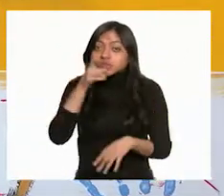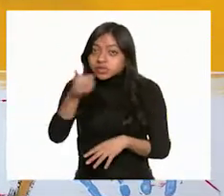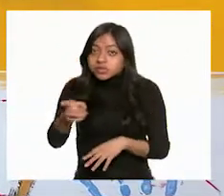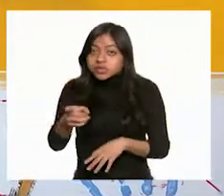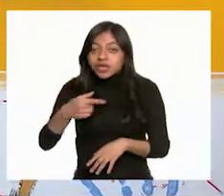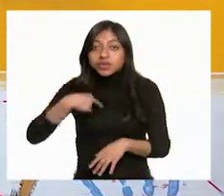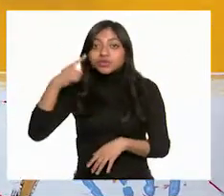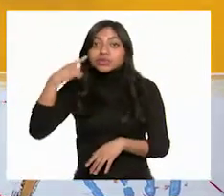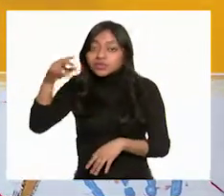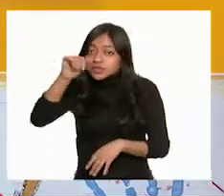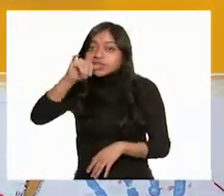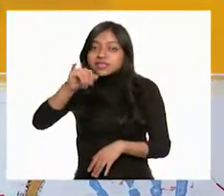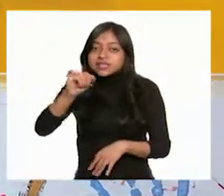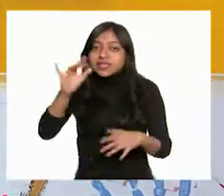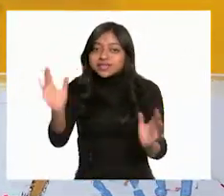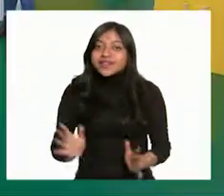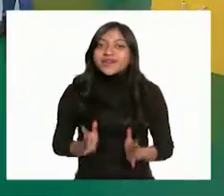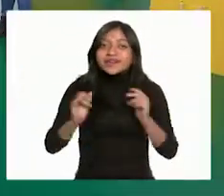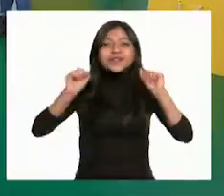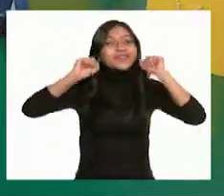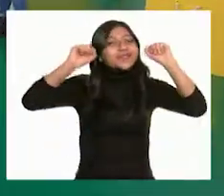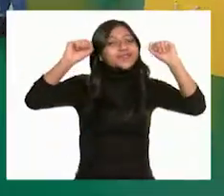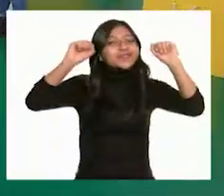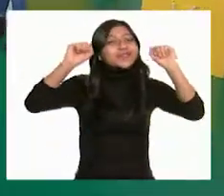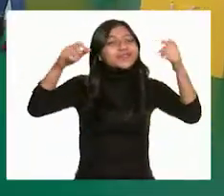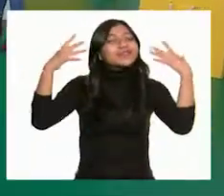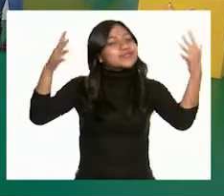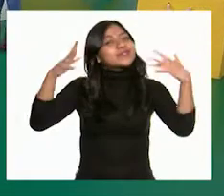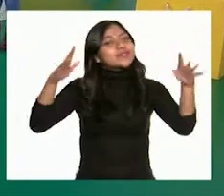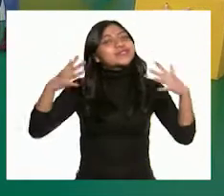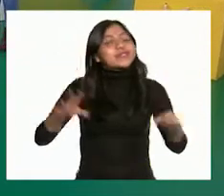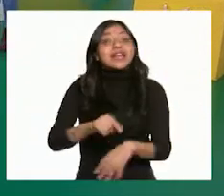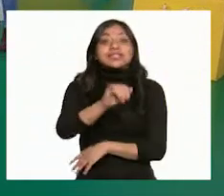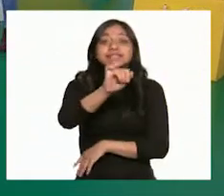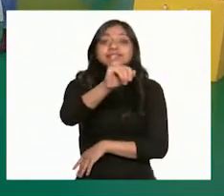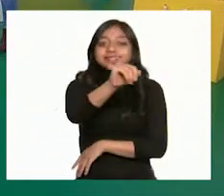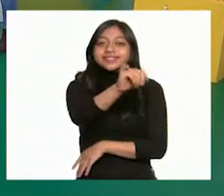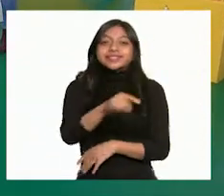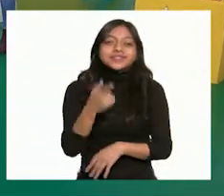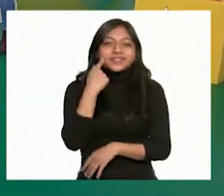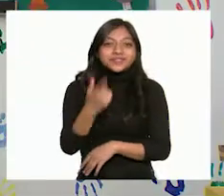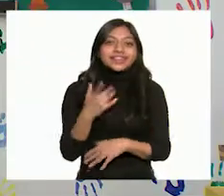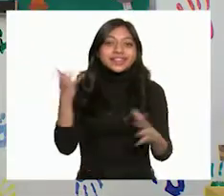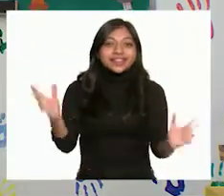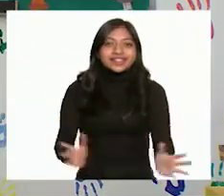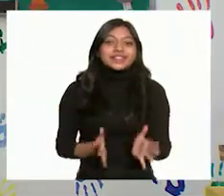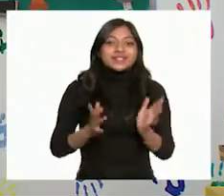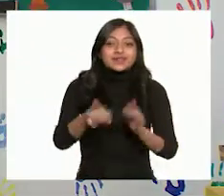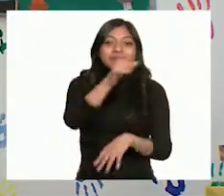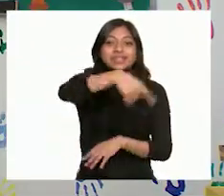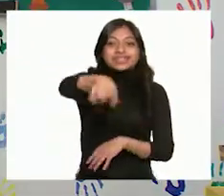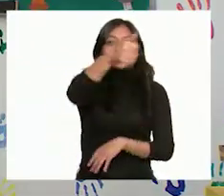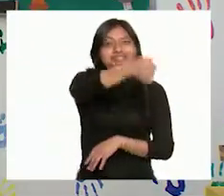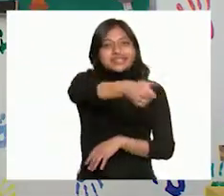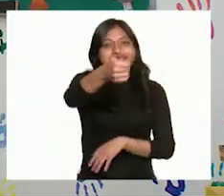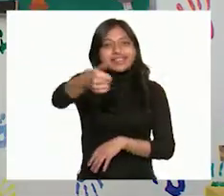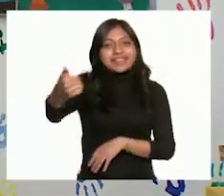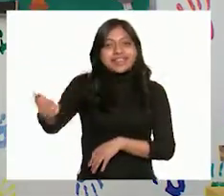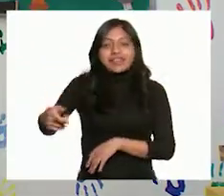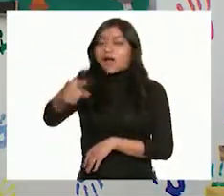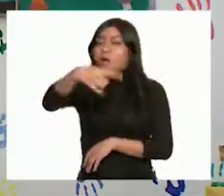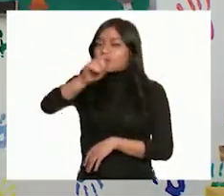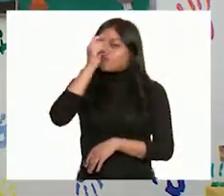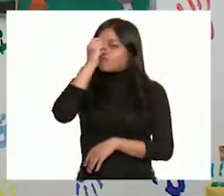Yo escuché, sí, una sorpresa. Sí, Panchito, así es. Es una sorpresa para todos ustedes. Tendrán que